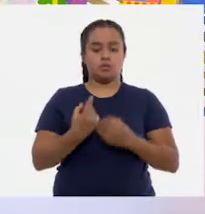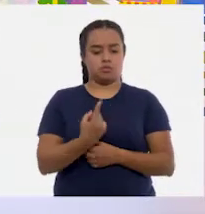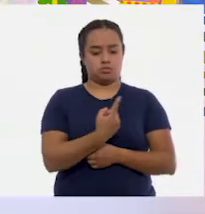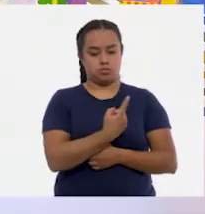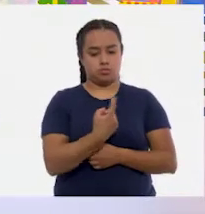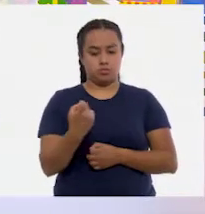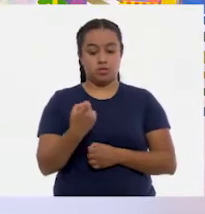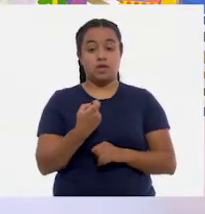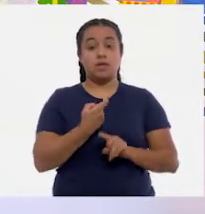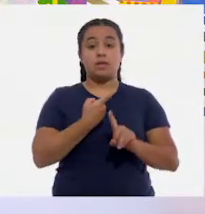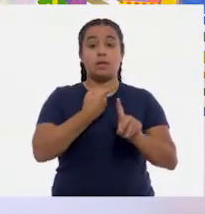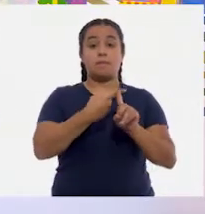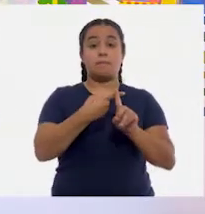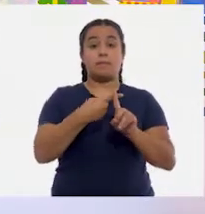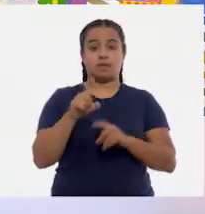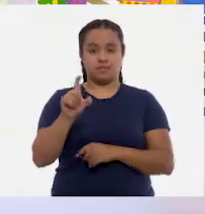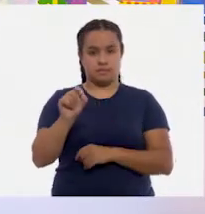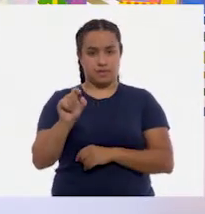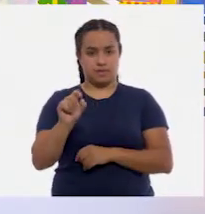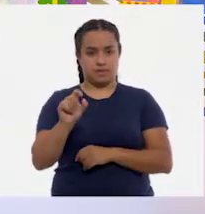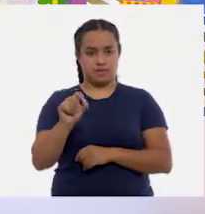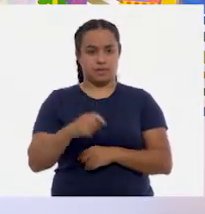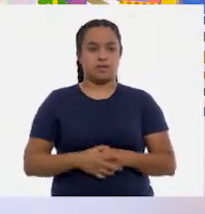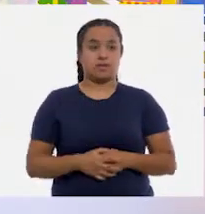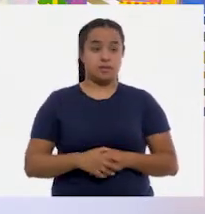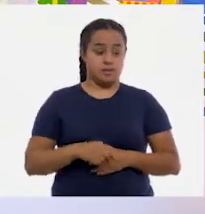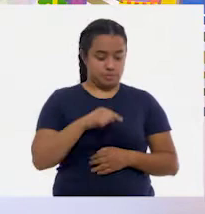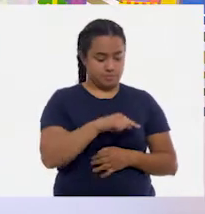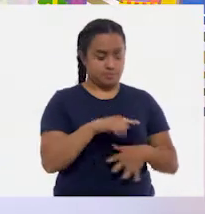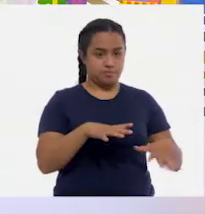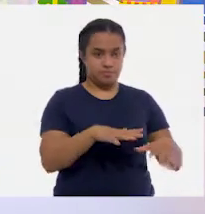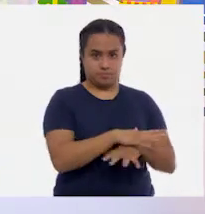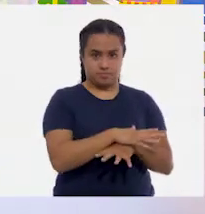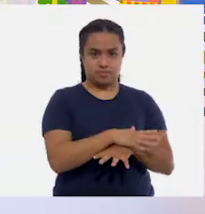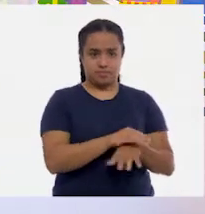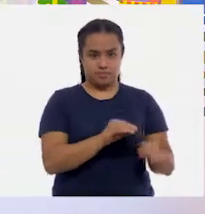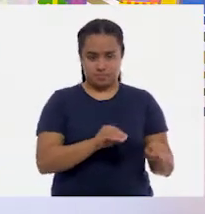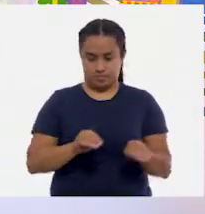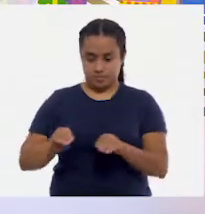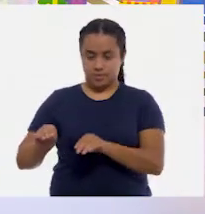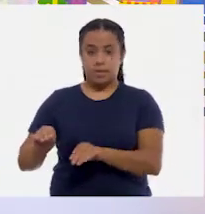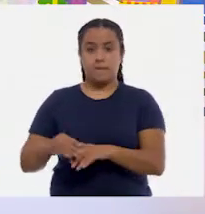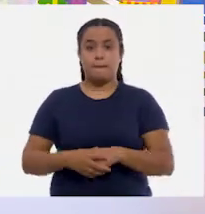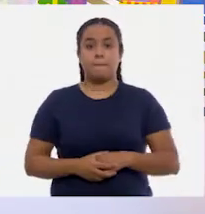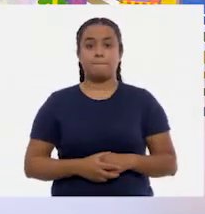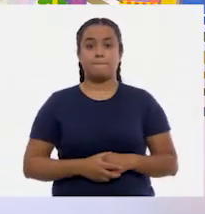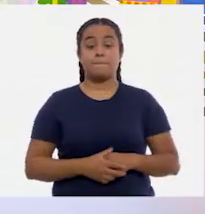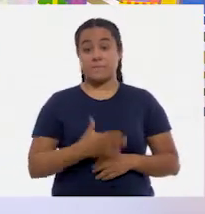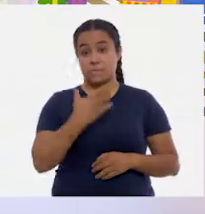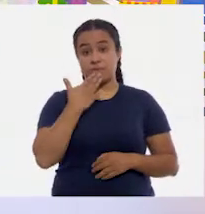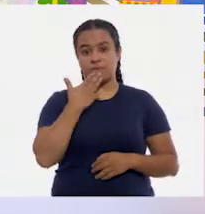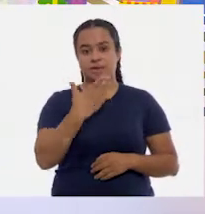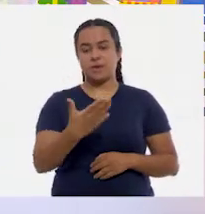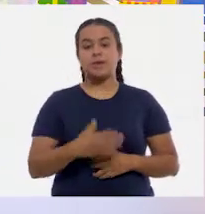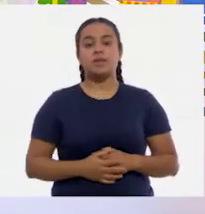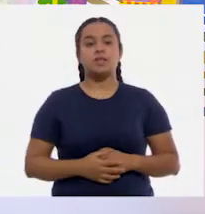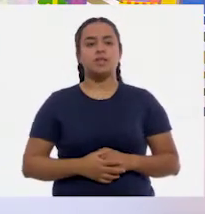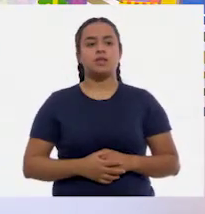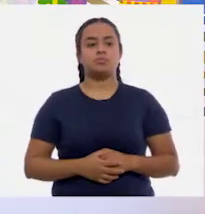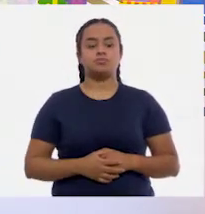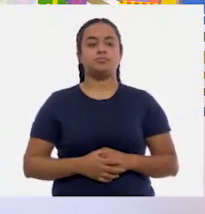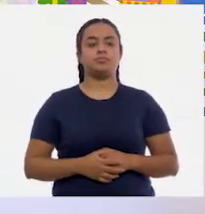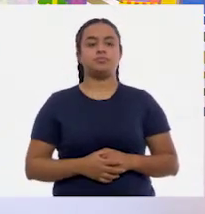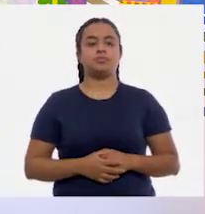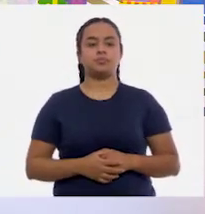más veinte. Vamos a cambiar este entonces. Déjalo, pongo por acá. Muy bien. Todavía no